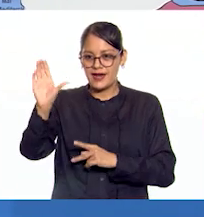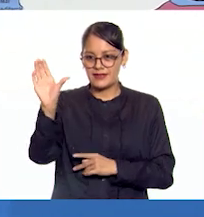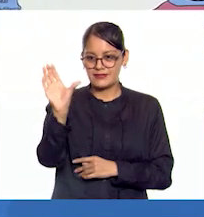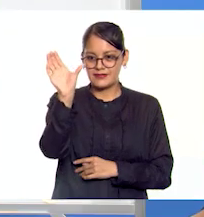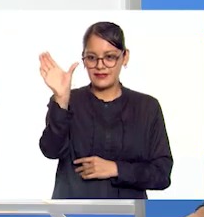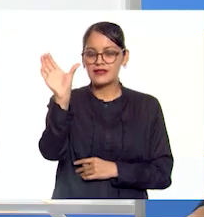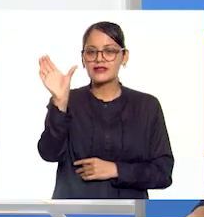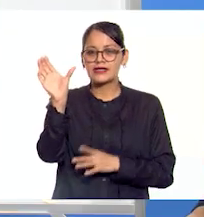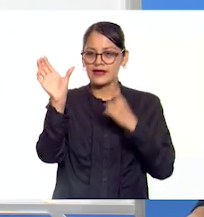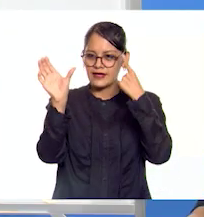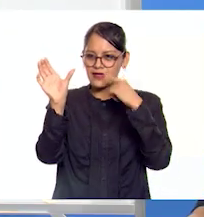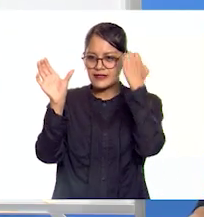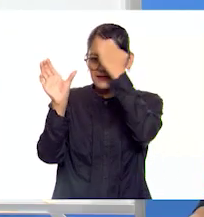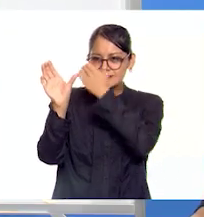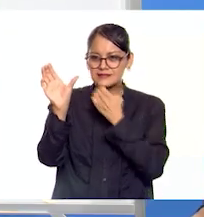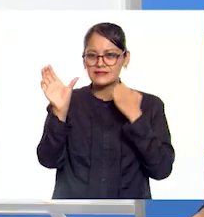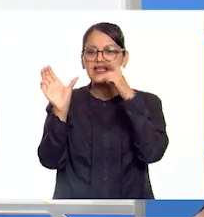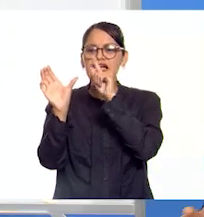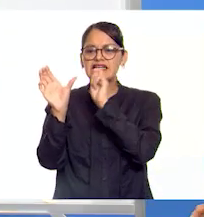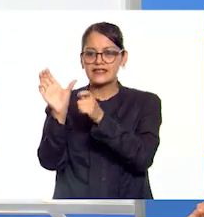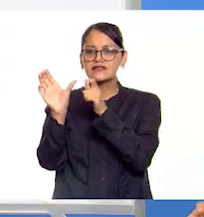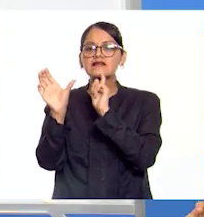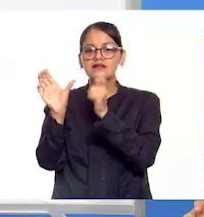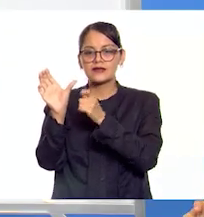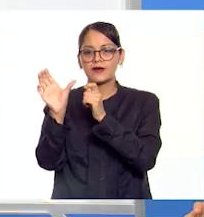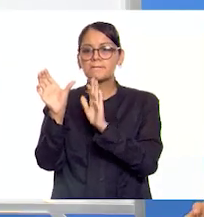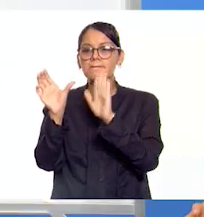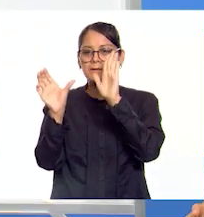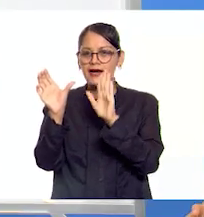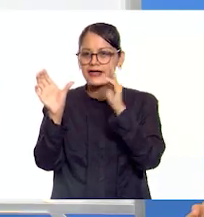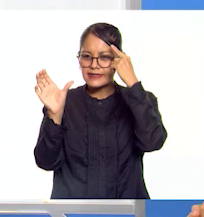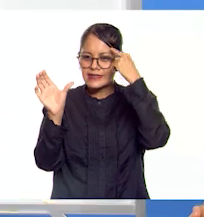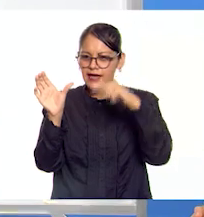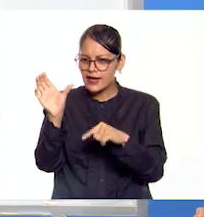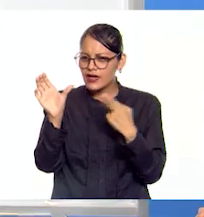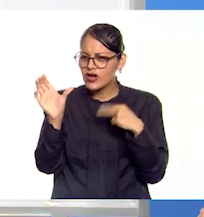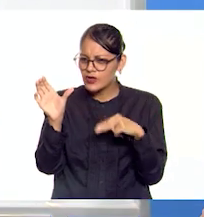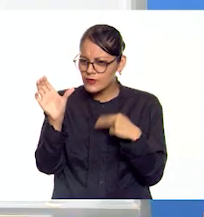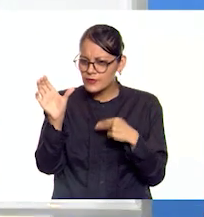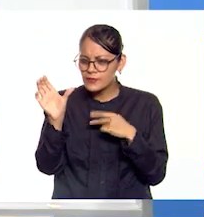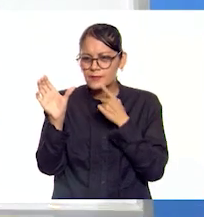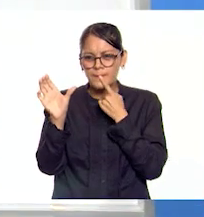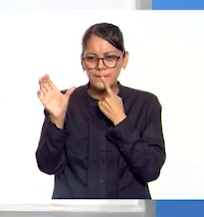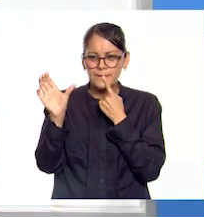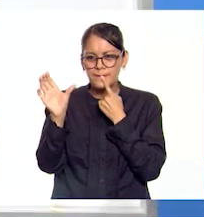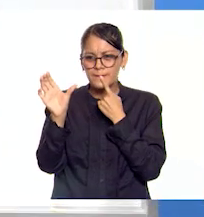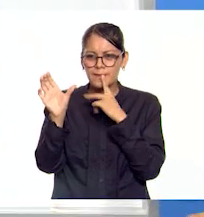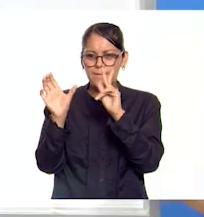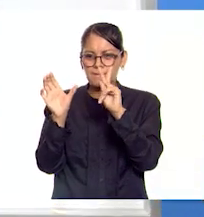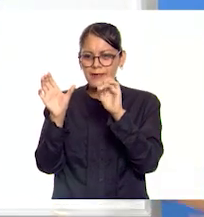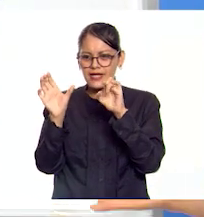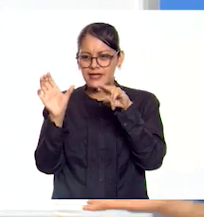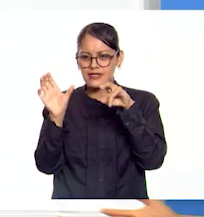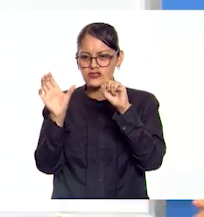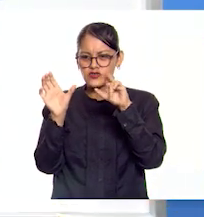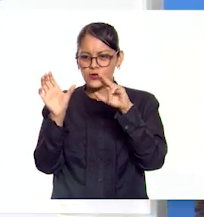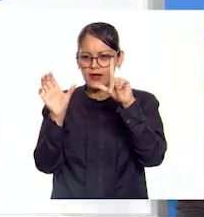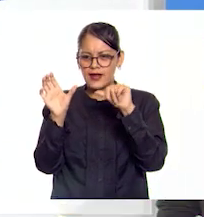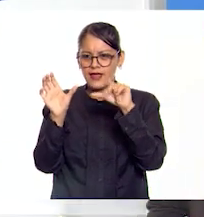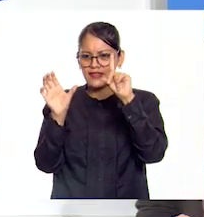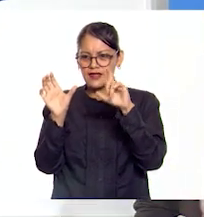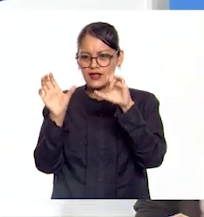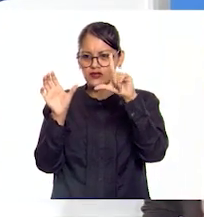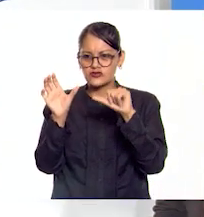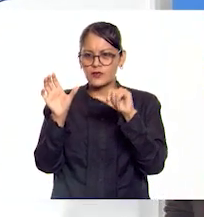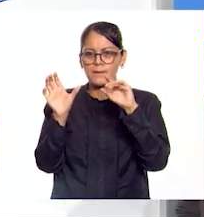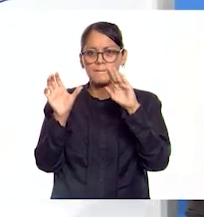que se observa aquí es lo que actualmente conocemos como Península de los Balcanes. Sí,